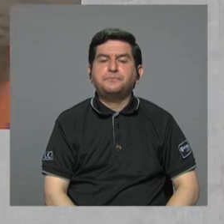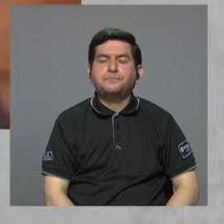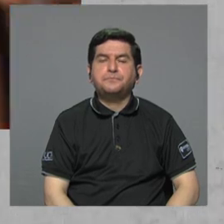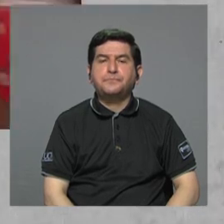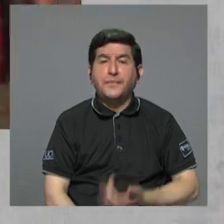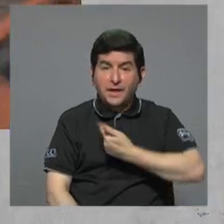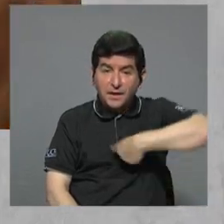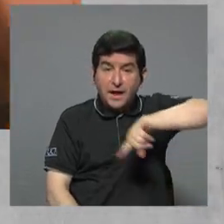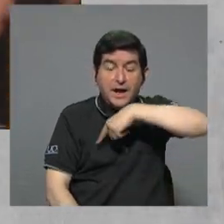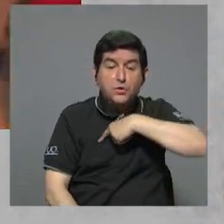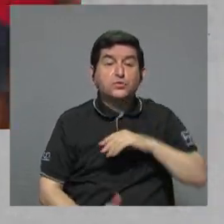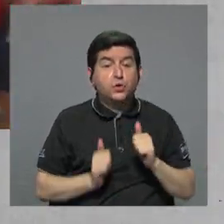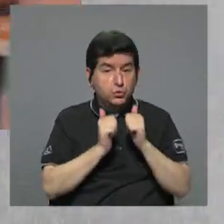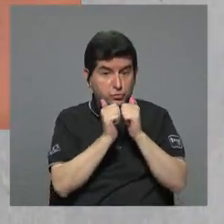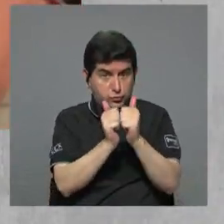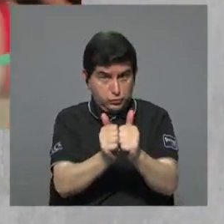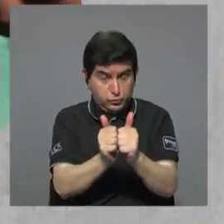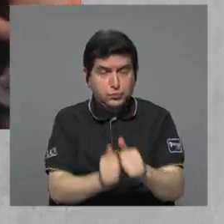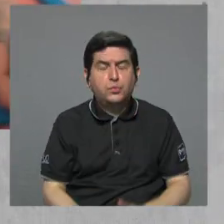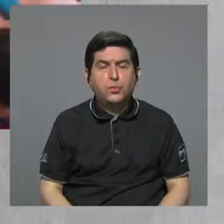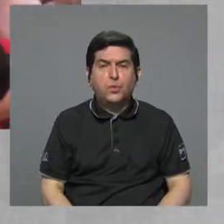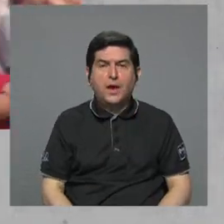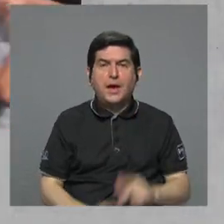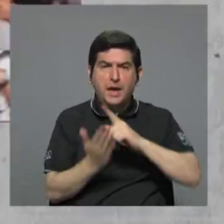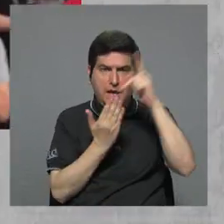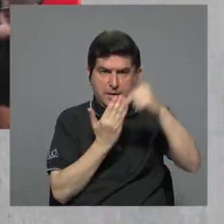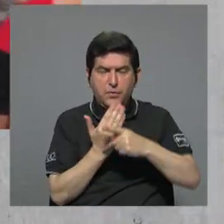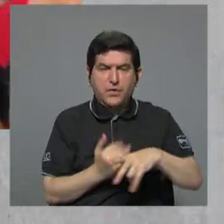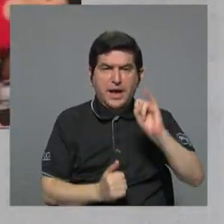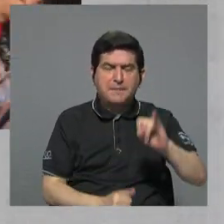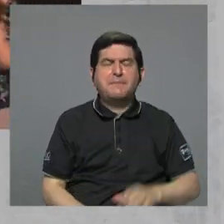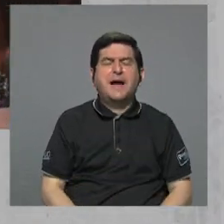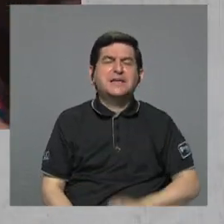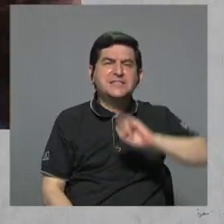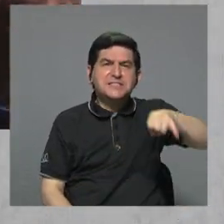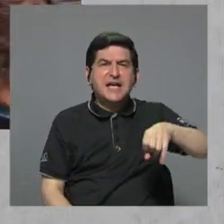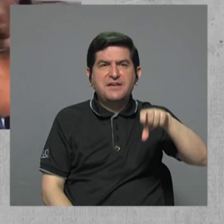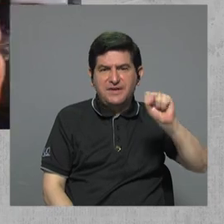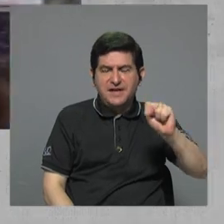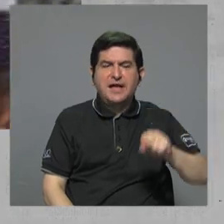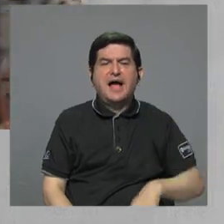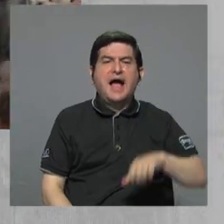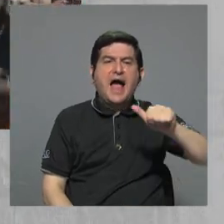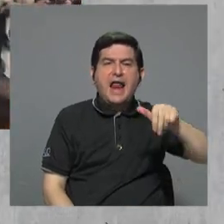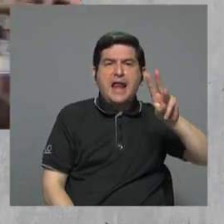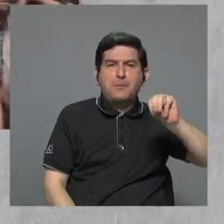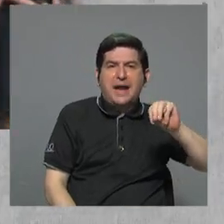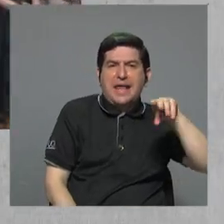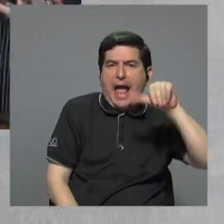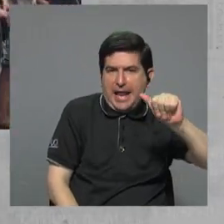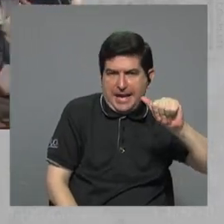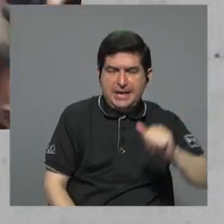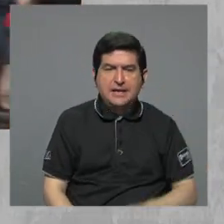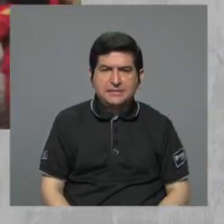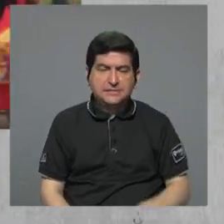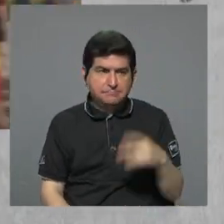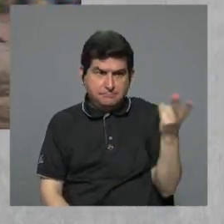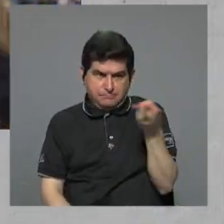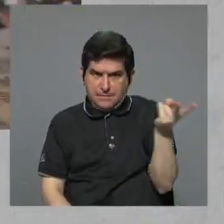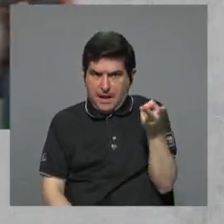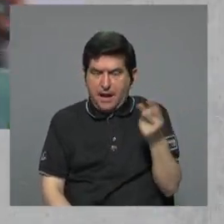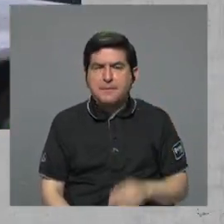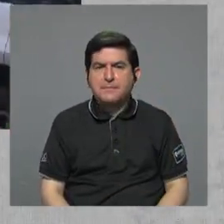A nosotras nos acompañaron en Interferencia Jennifer Sandoval y Ana María Arenas, y ellas tienen una serie